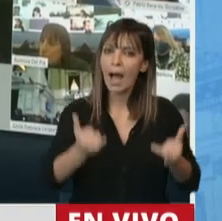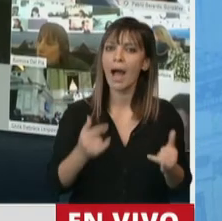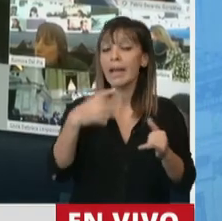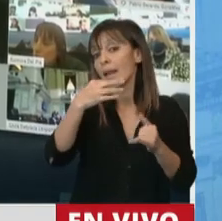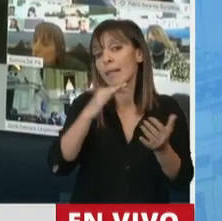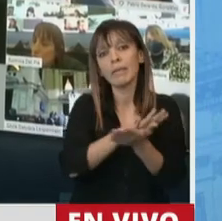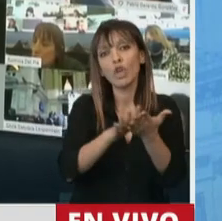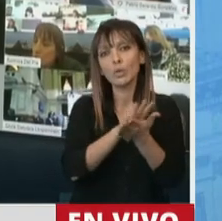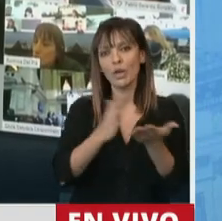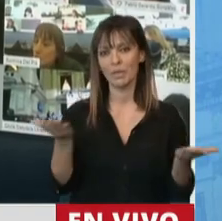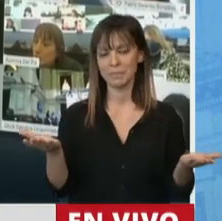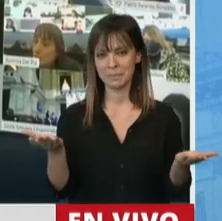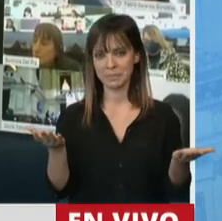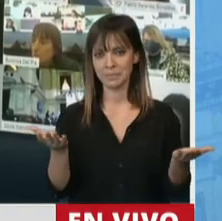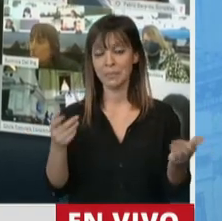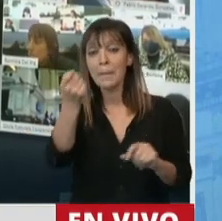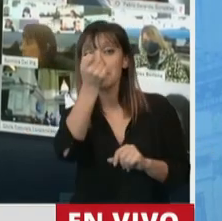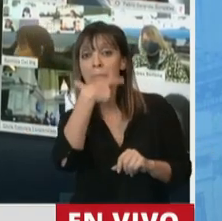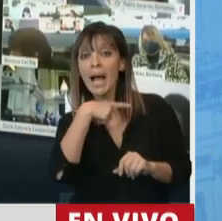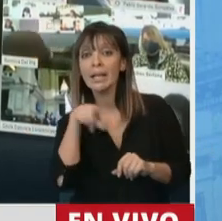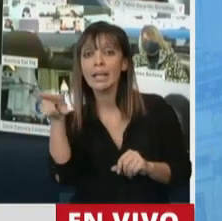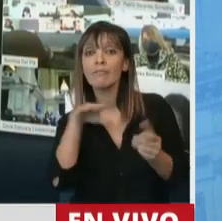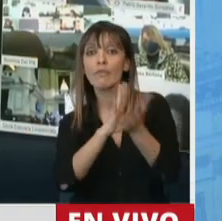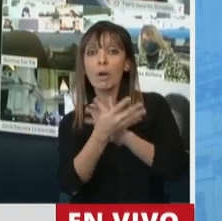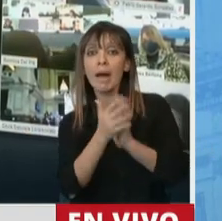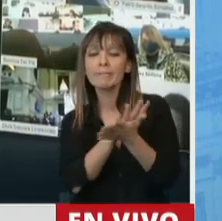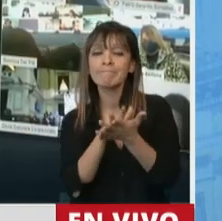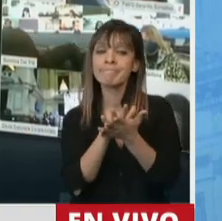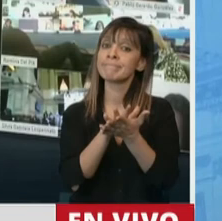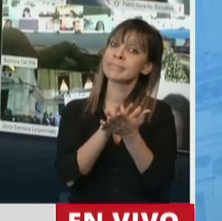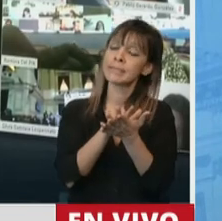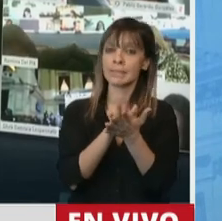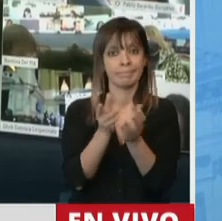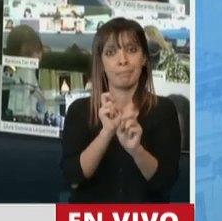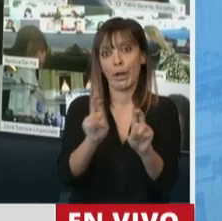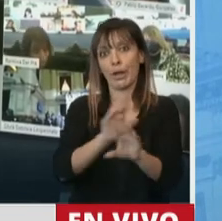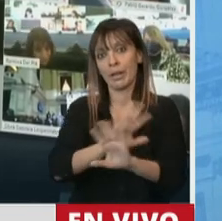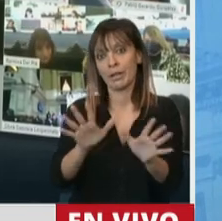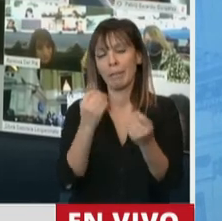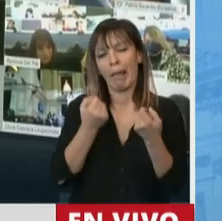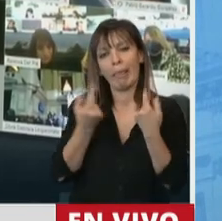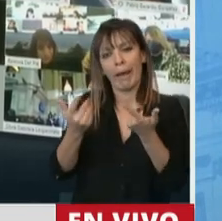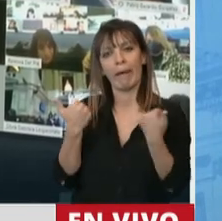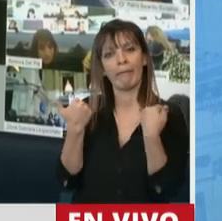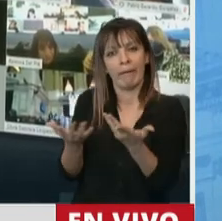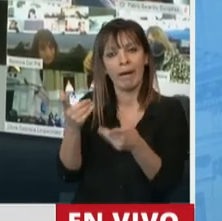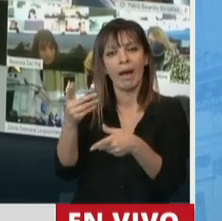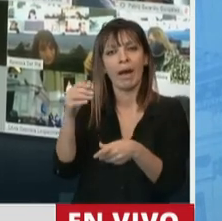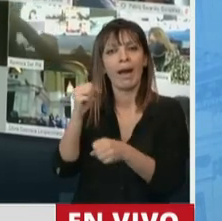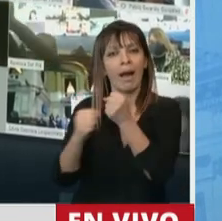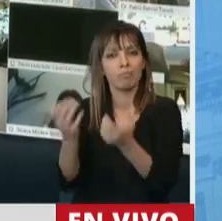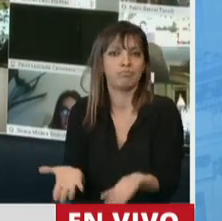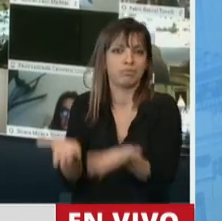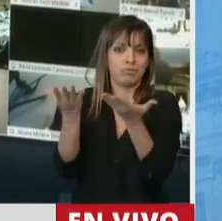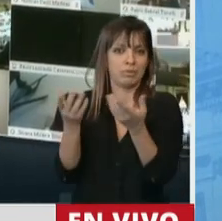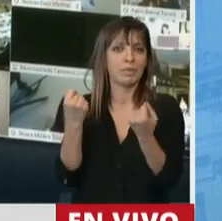una solución? Macri la encaró de la peor manera, para beneficiar a las grandes corporaciones, por eso estableció